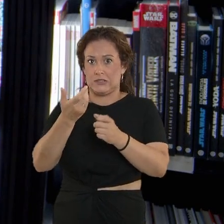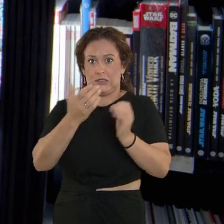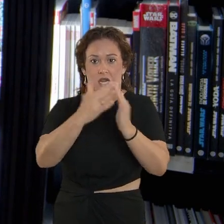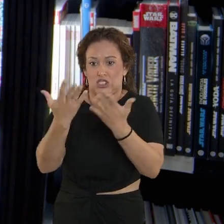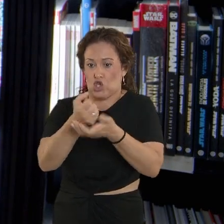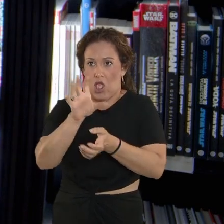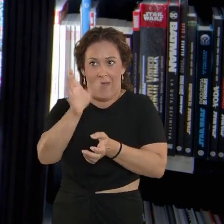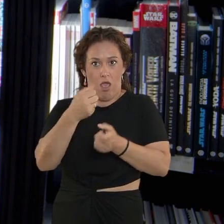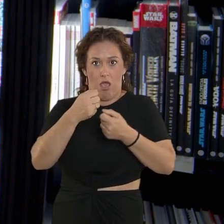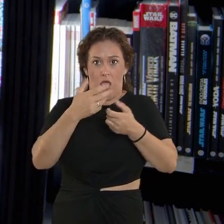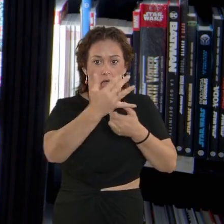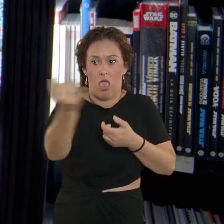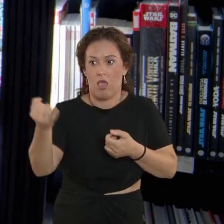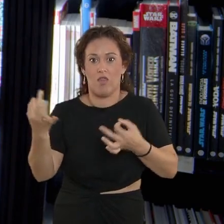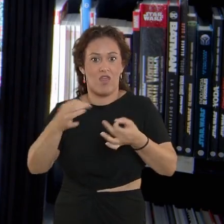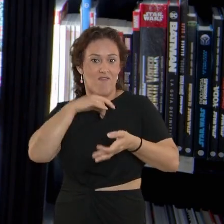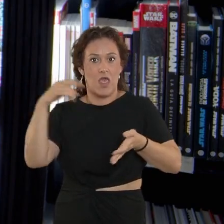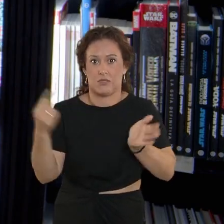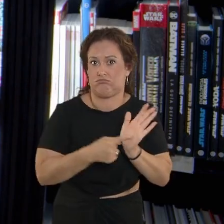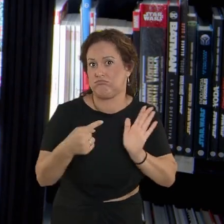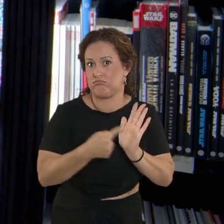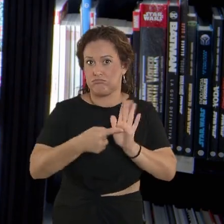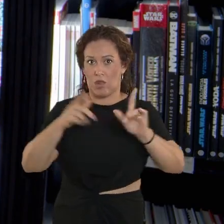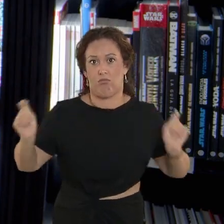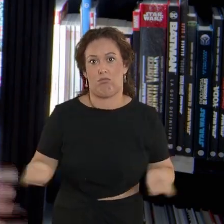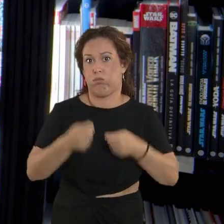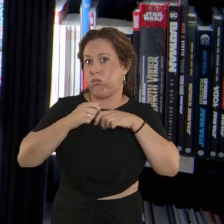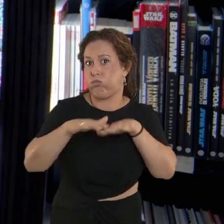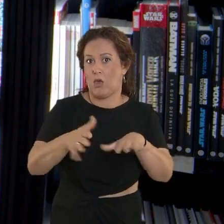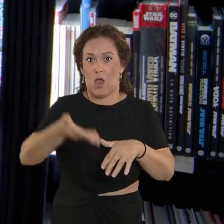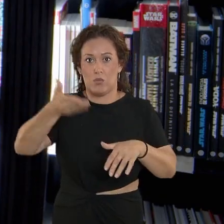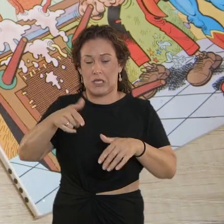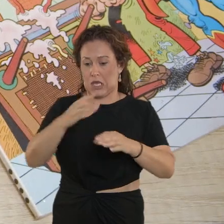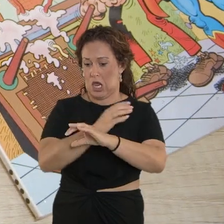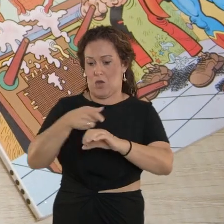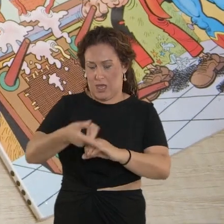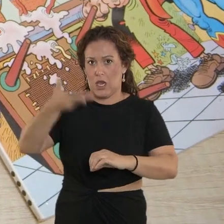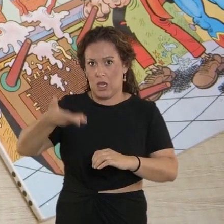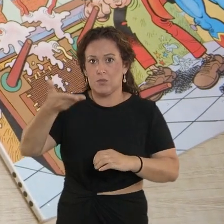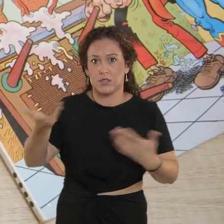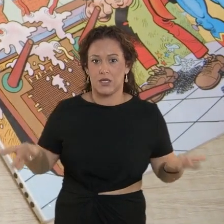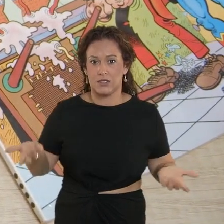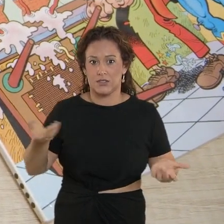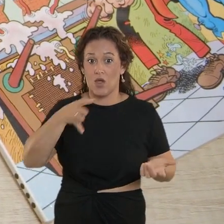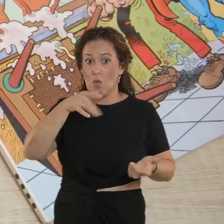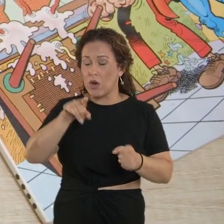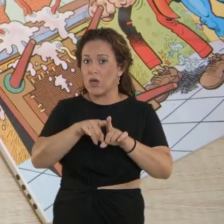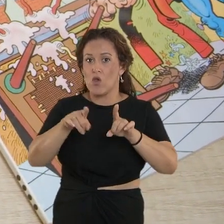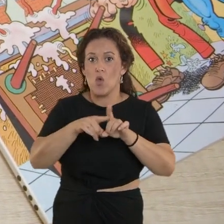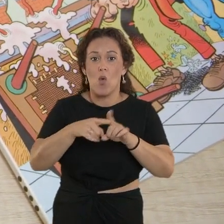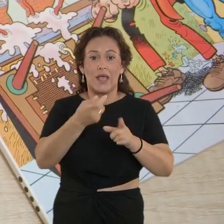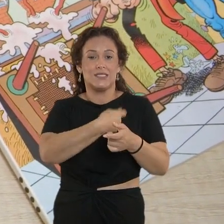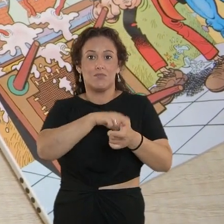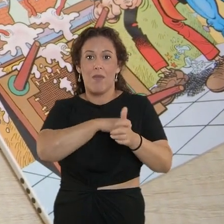hogares prácticamente de nuestro país, debe ser menos reivindicado y menos divulgada la importancia de este cómic. Francisco Ibañez es sin duda un